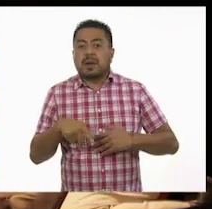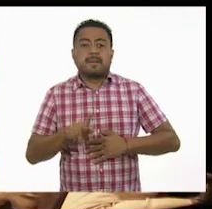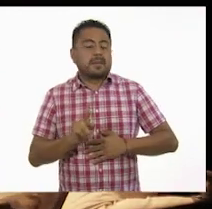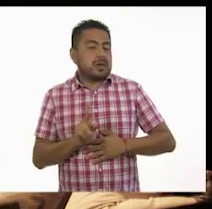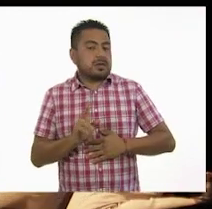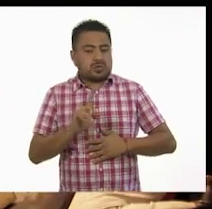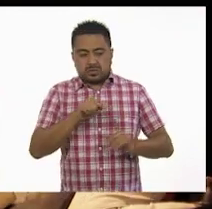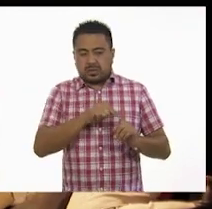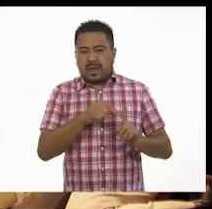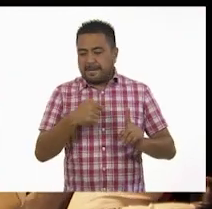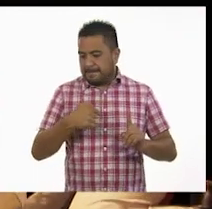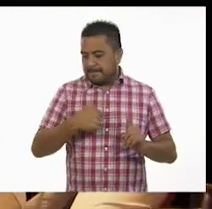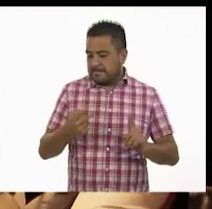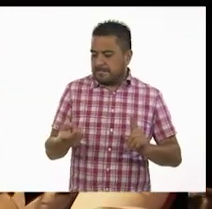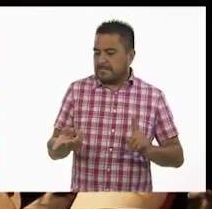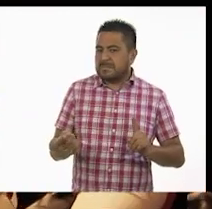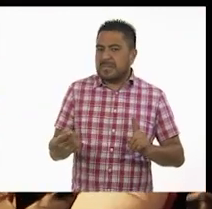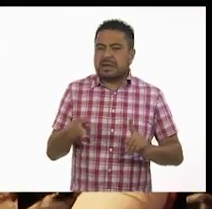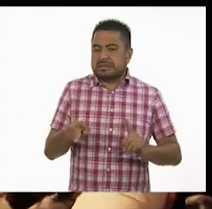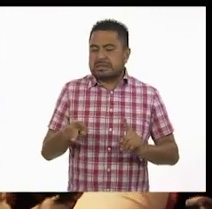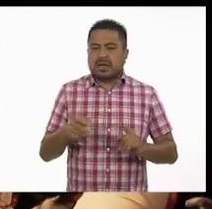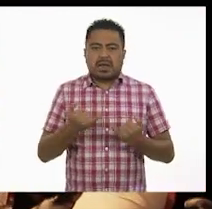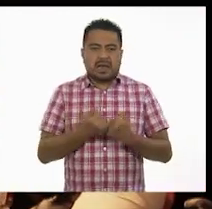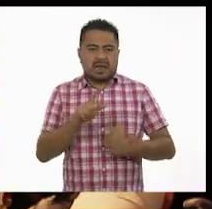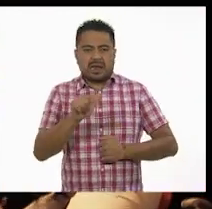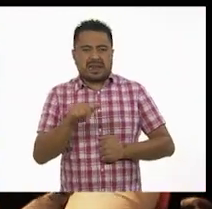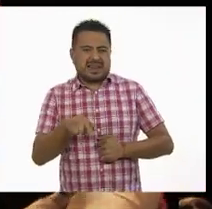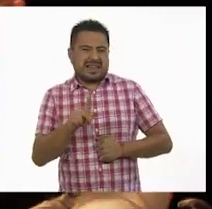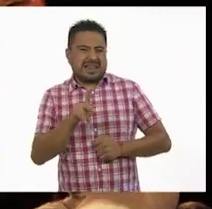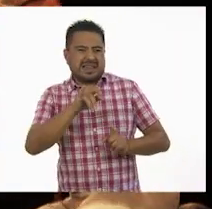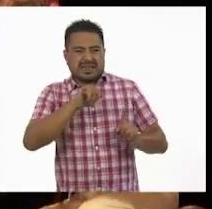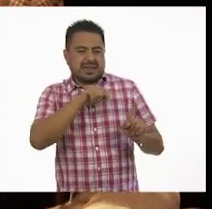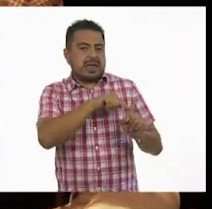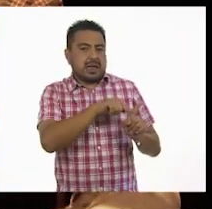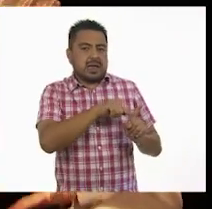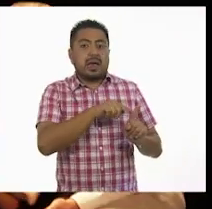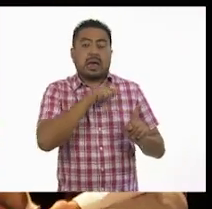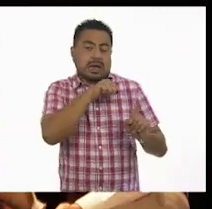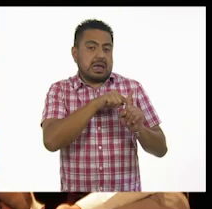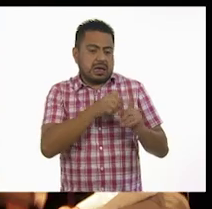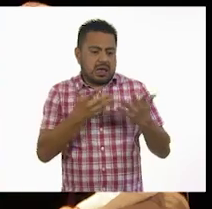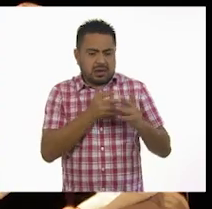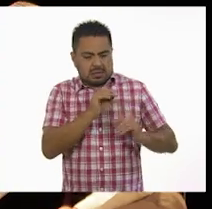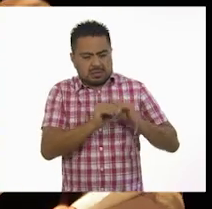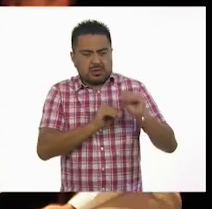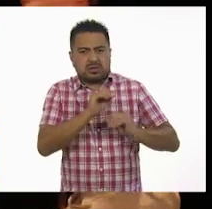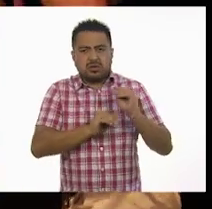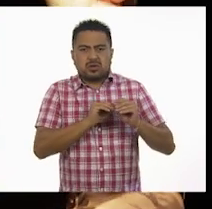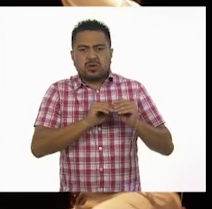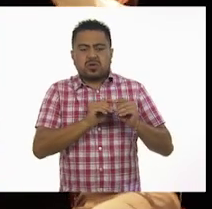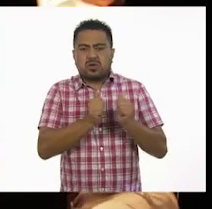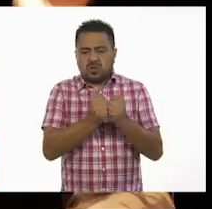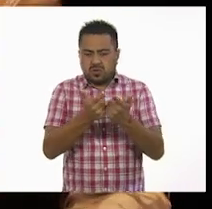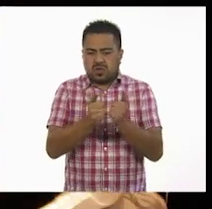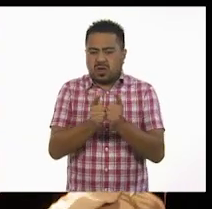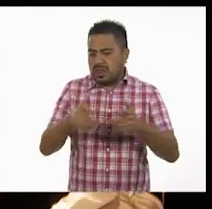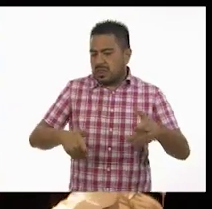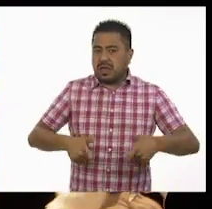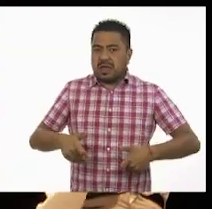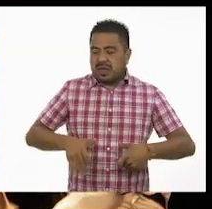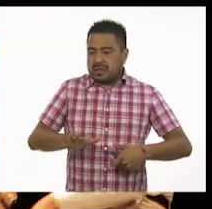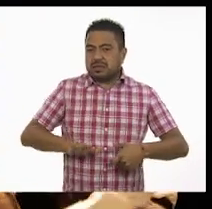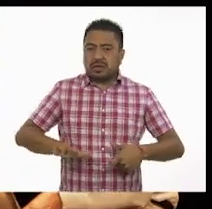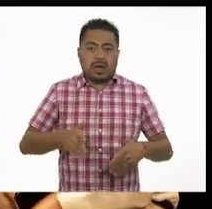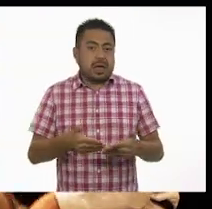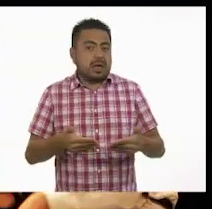pero uno de mis perros se parece mucho a Laika. Y Laika en sí está hecha, lo hizo el grupo Astillero Teatro y